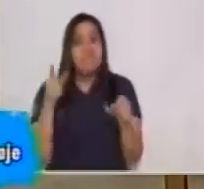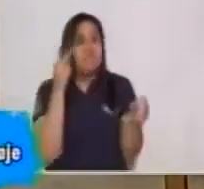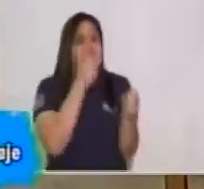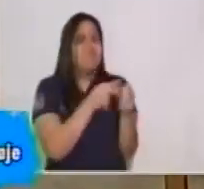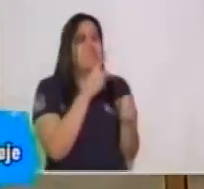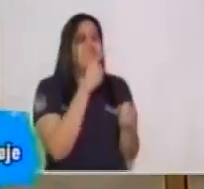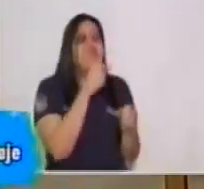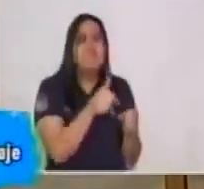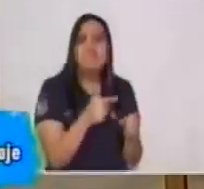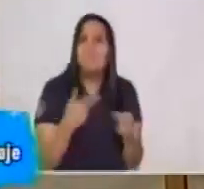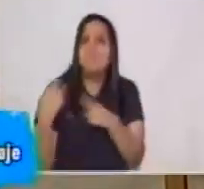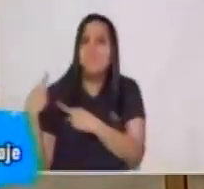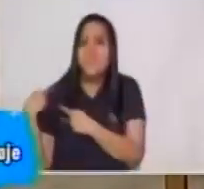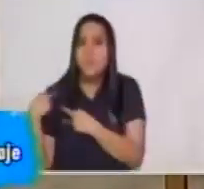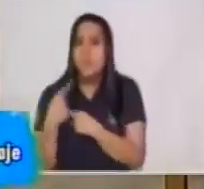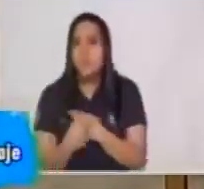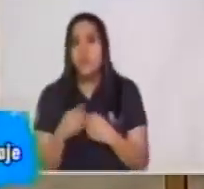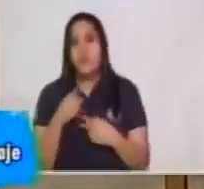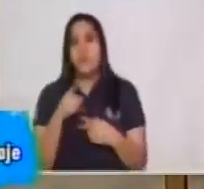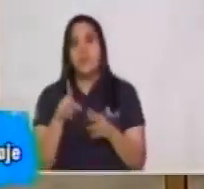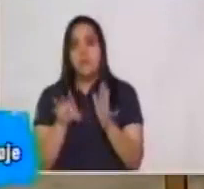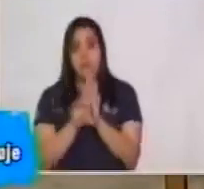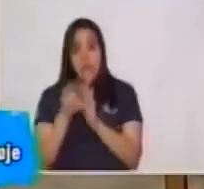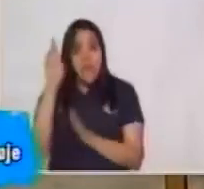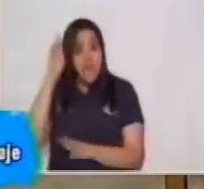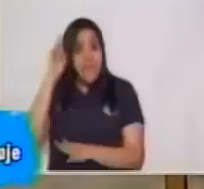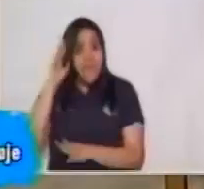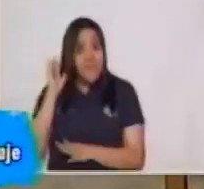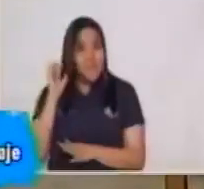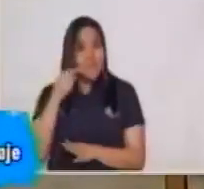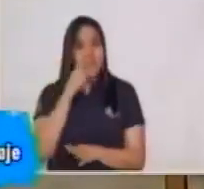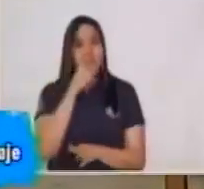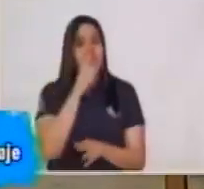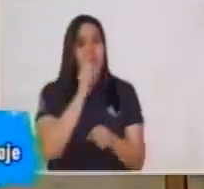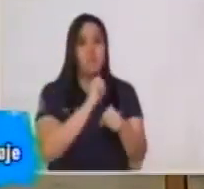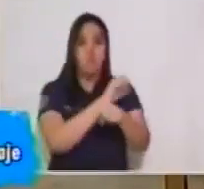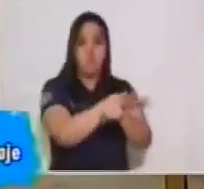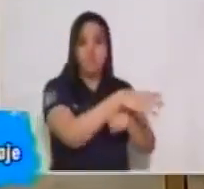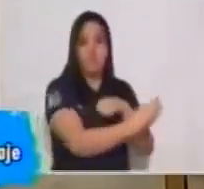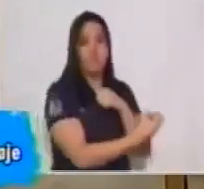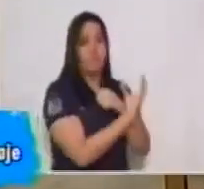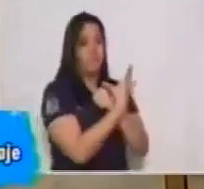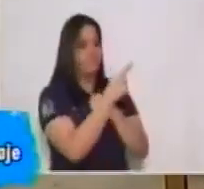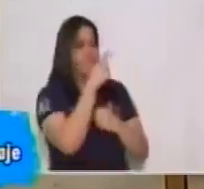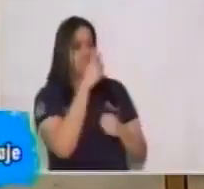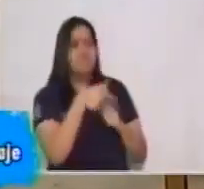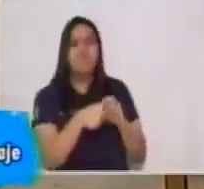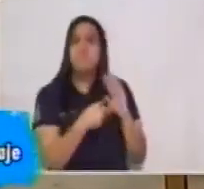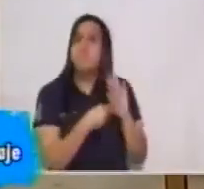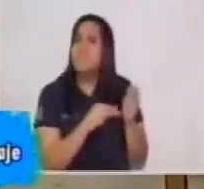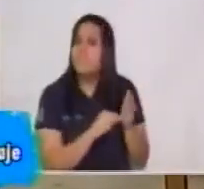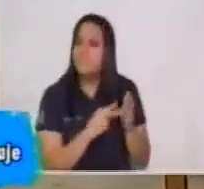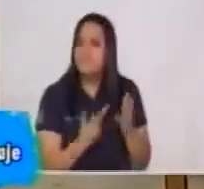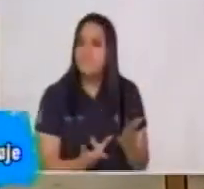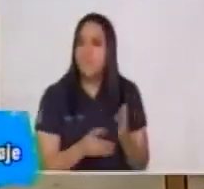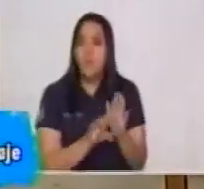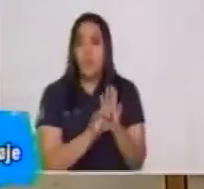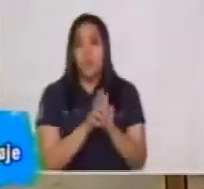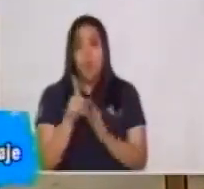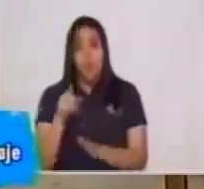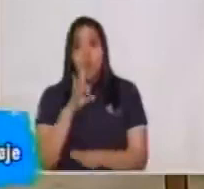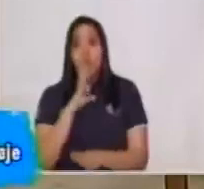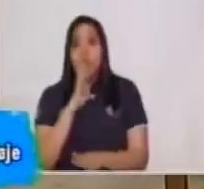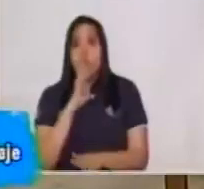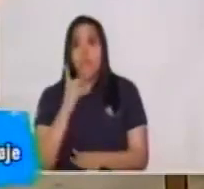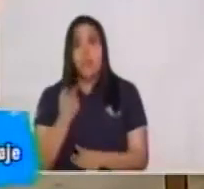Hablamos de un emisor y de un receptor, pero ¿qué relación hay entre esos participantes? ¿Le hablas tú